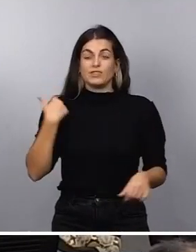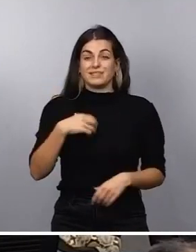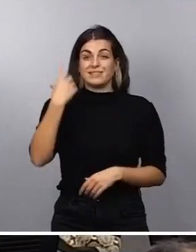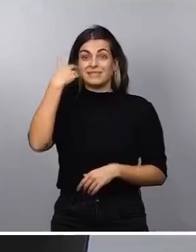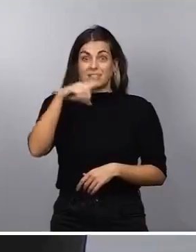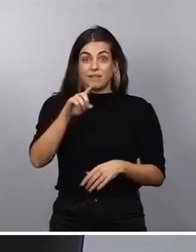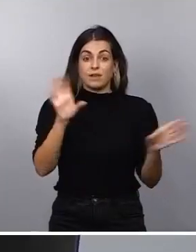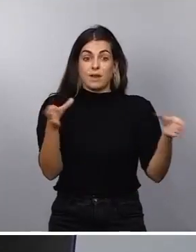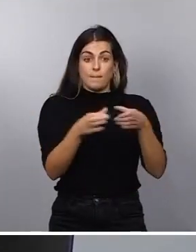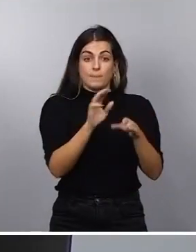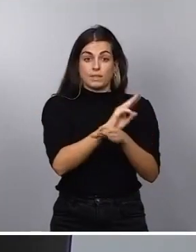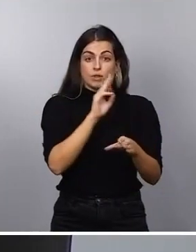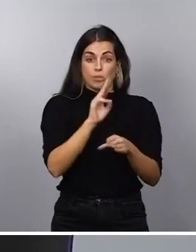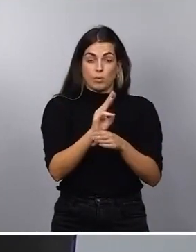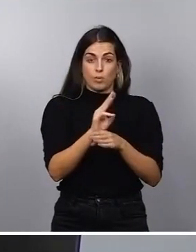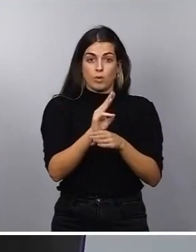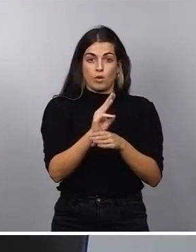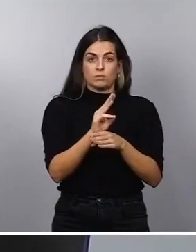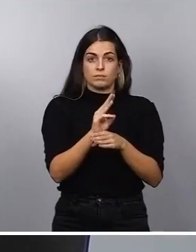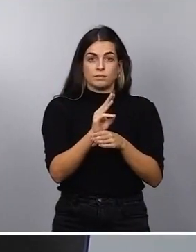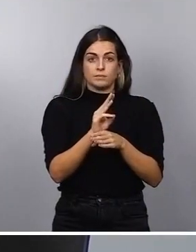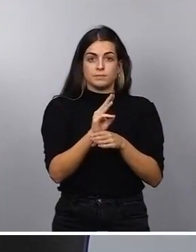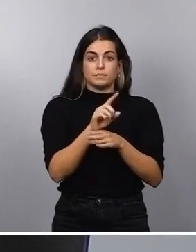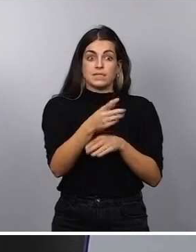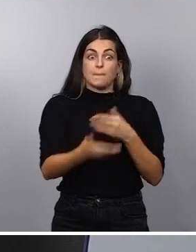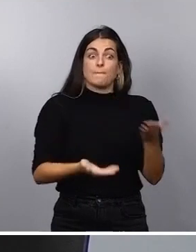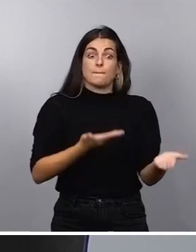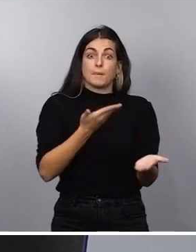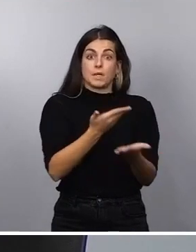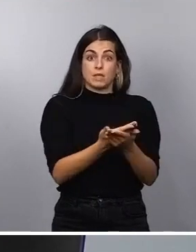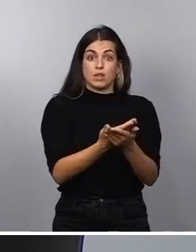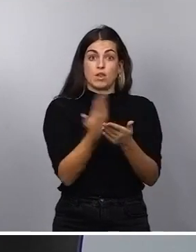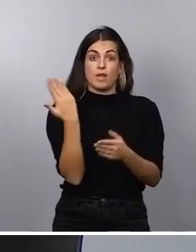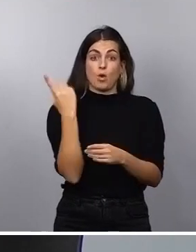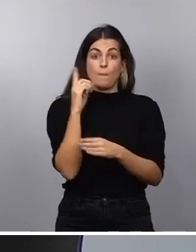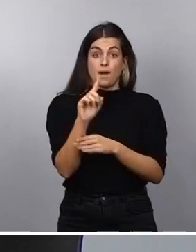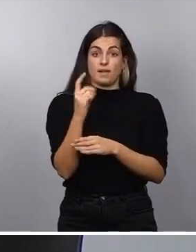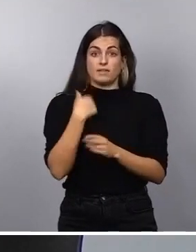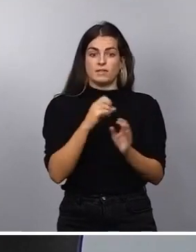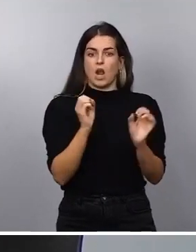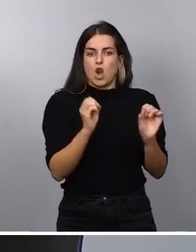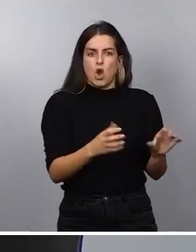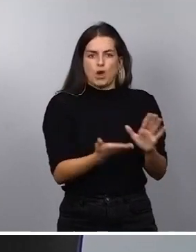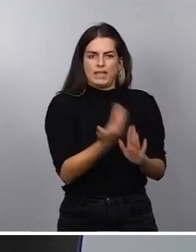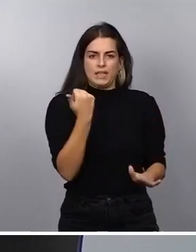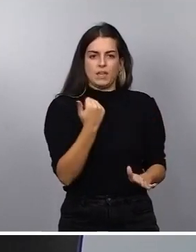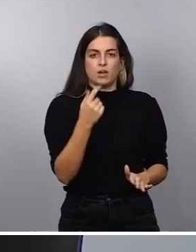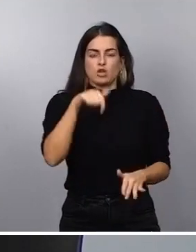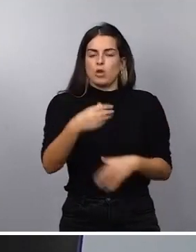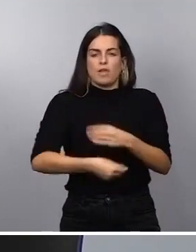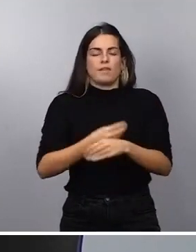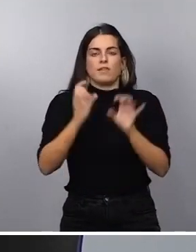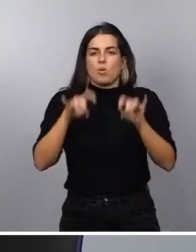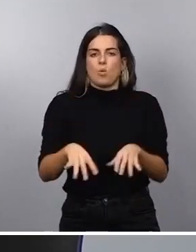acabó retirando aquella petición de comparecencia y hoy está haciendo exactamente lo mismo, generar una